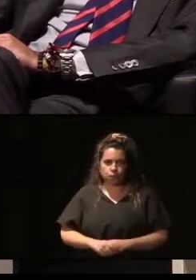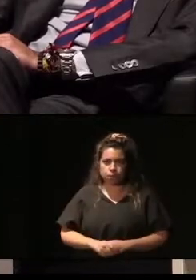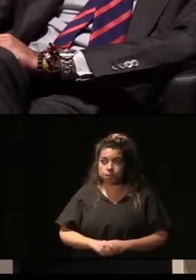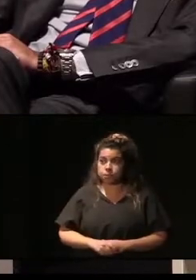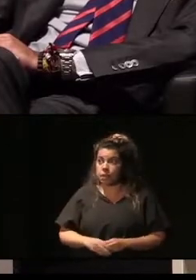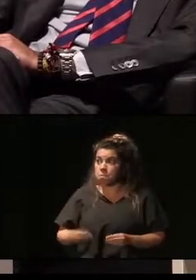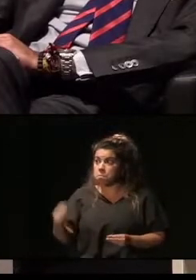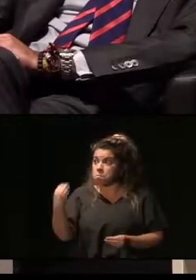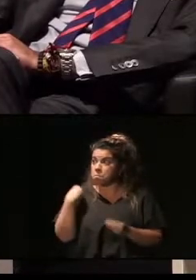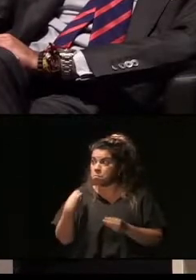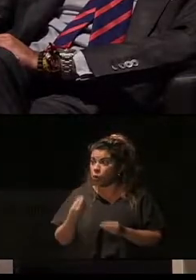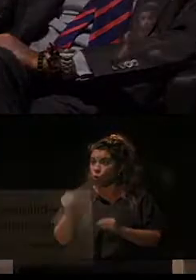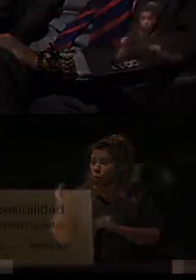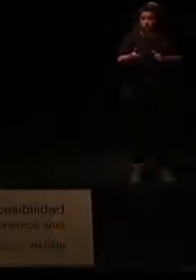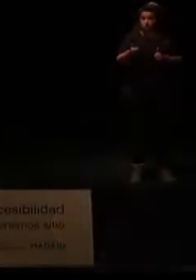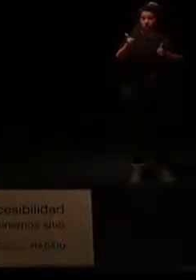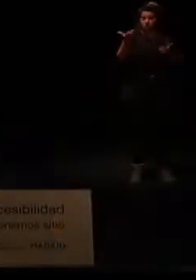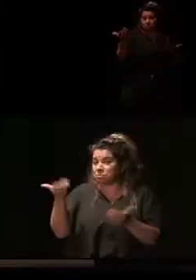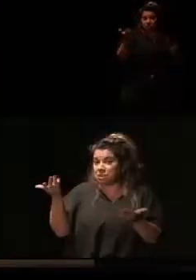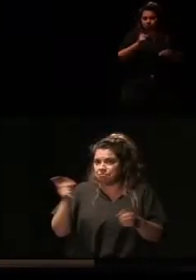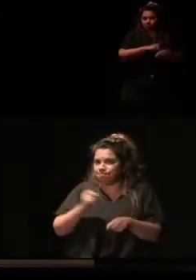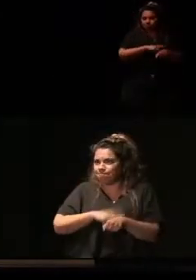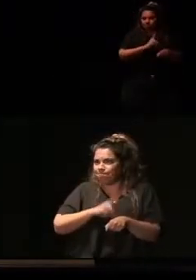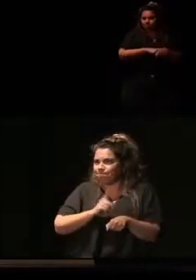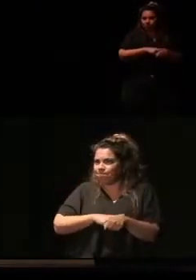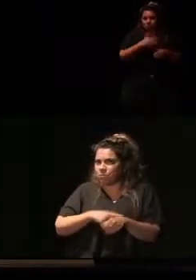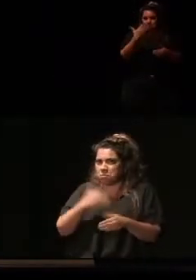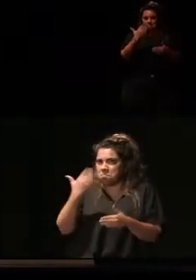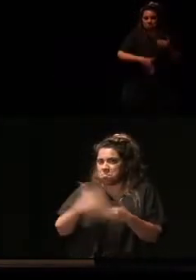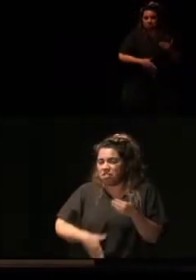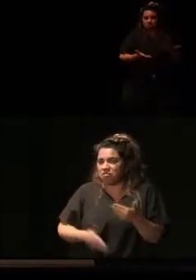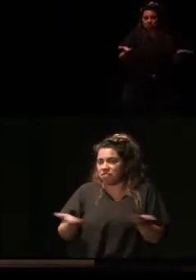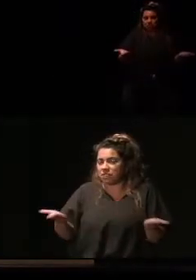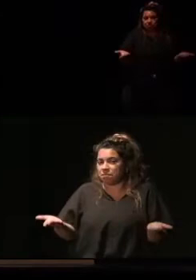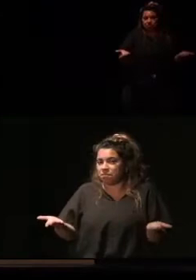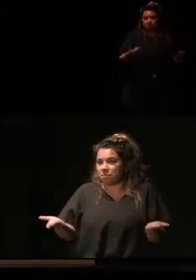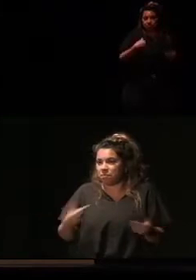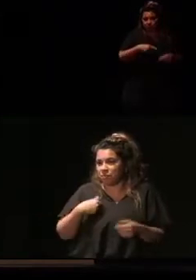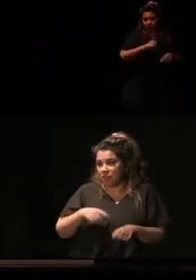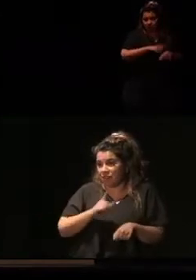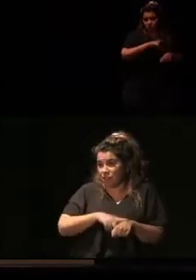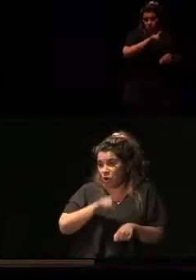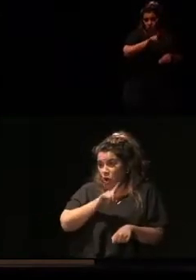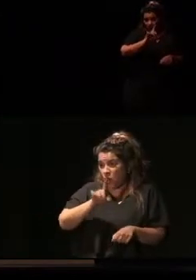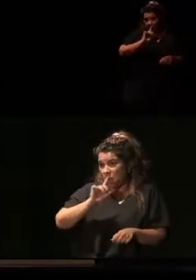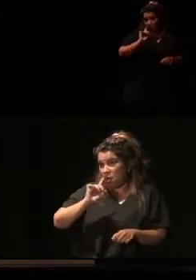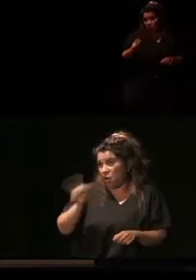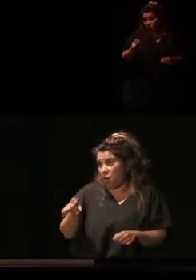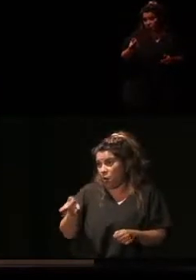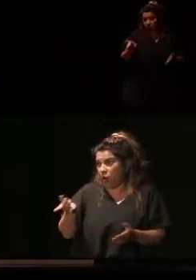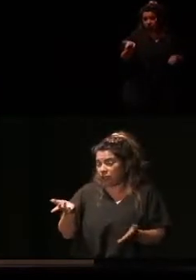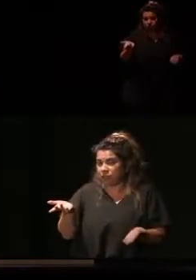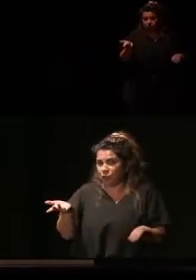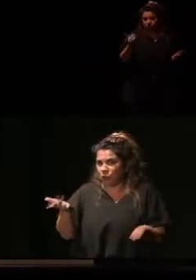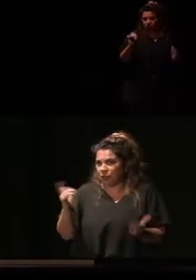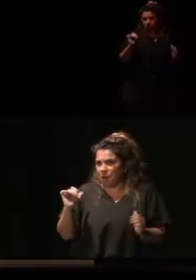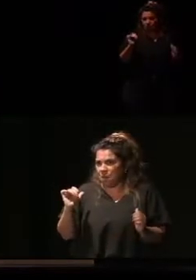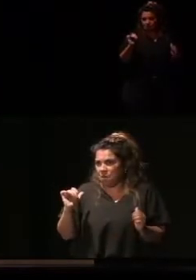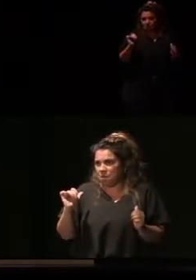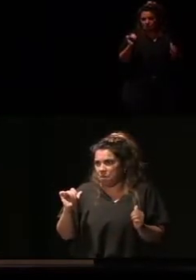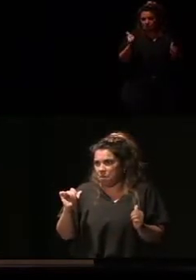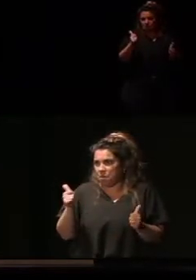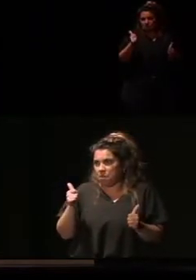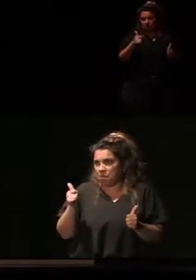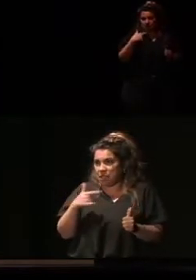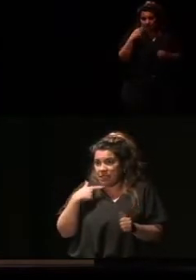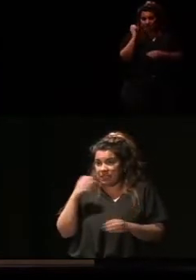más preguntas pendientes, pero me dicen que no tenemos tiempo para más, porque ya son la noche y cuarto y va a empezar hoy, es un y cuarto, y va a empezar en la siguiente